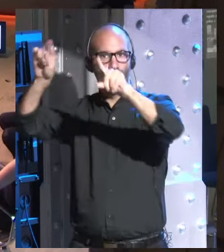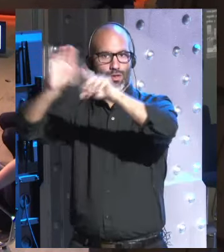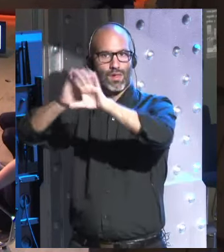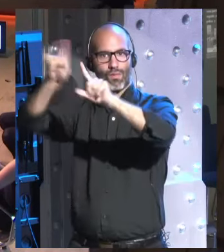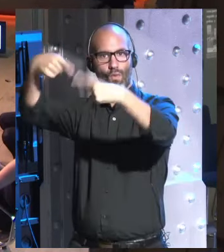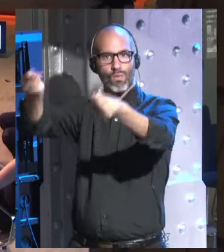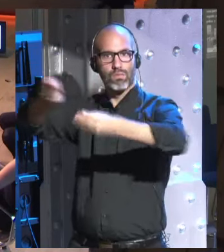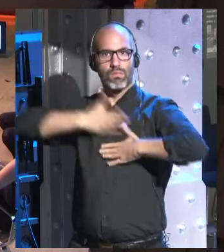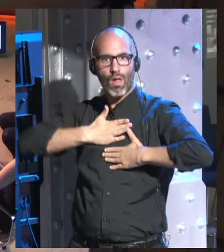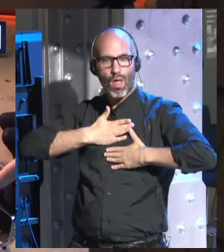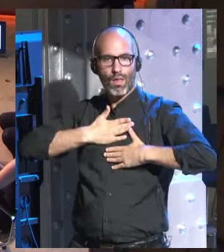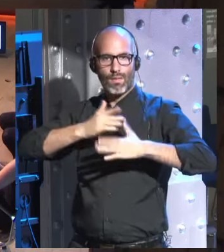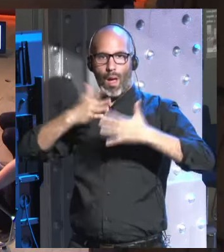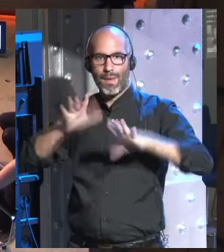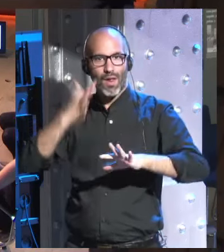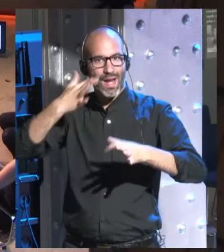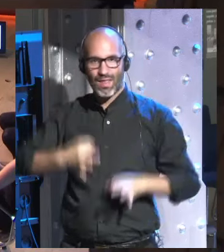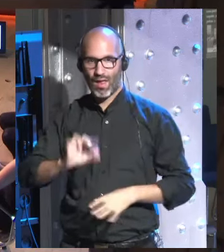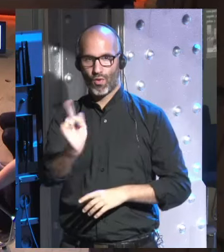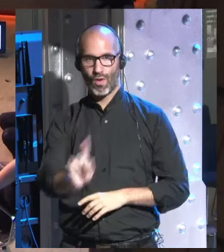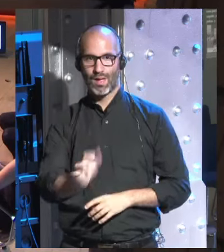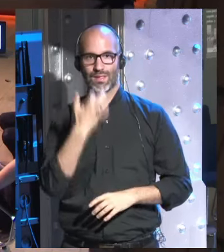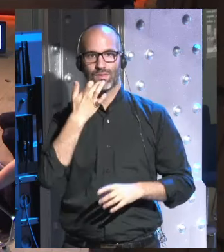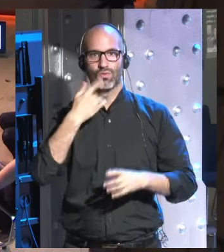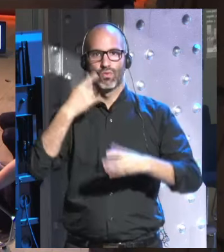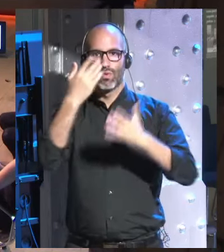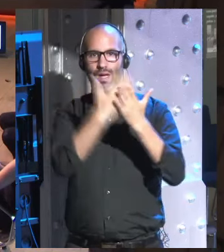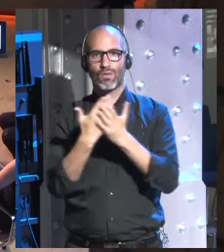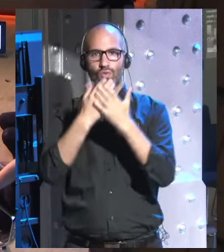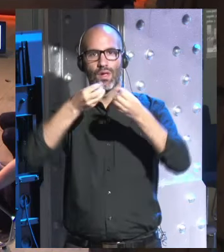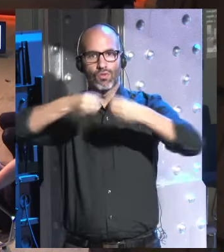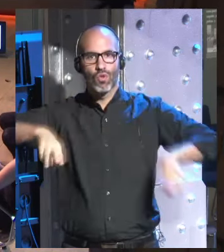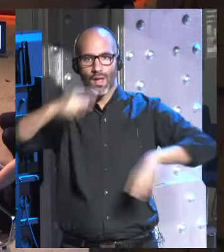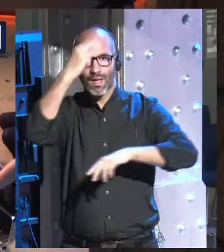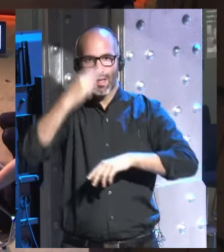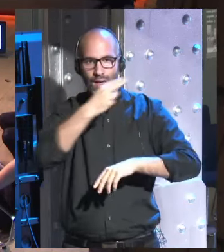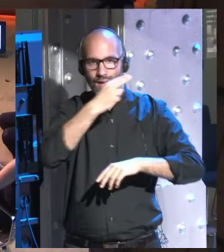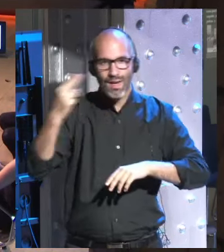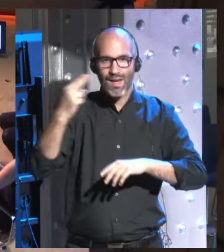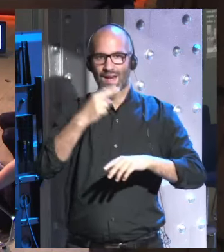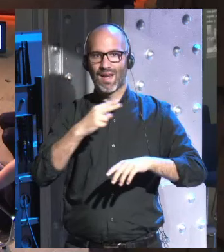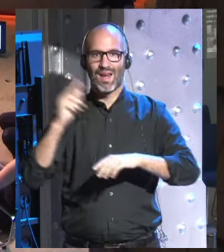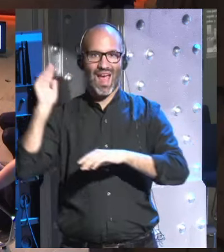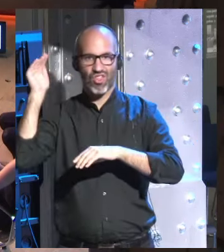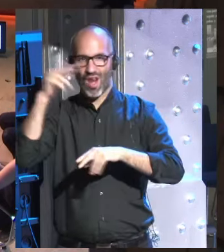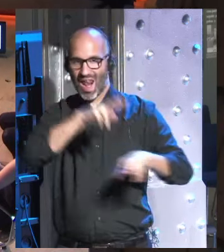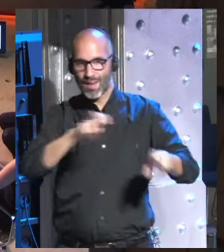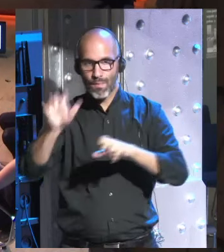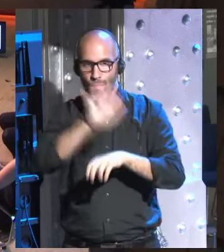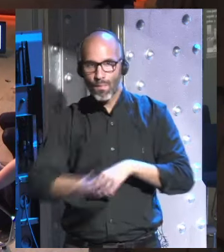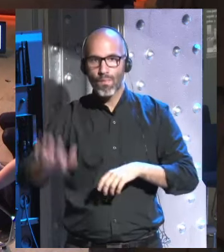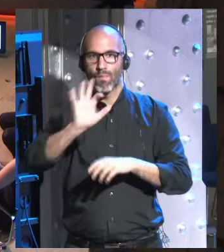per se si estudias la historia del cristianismo del nacionalismo del consumismo